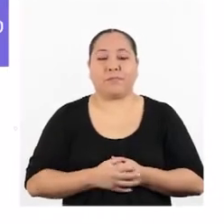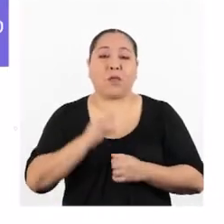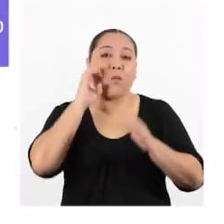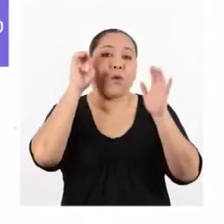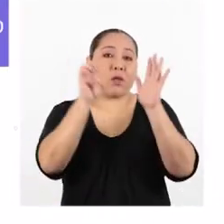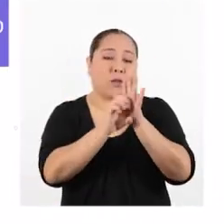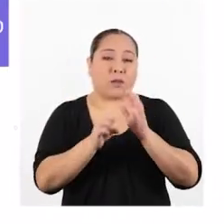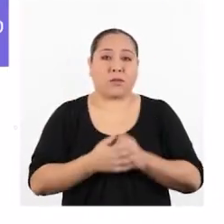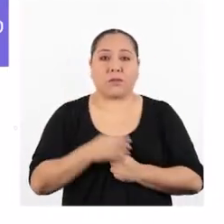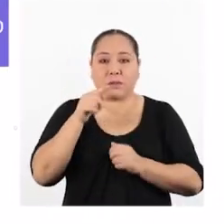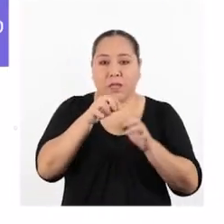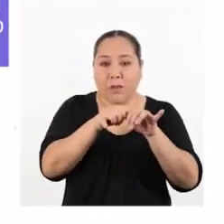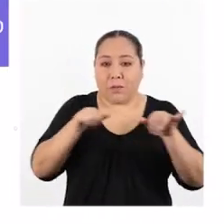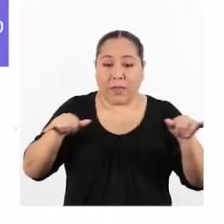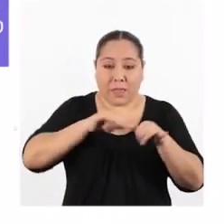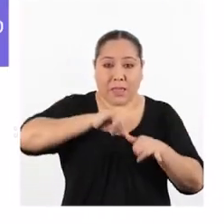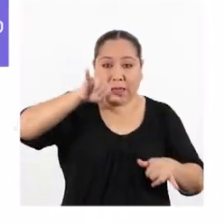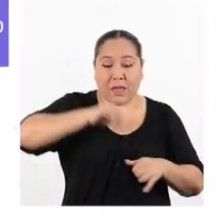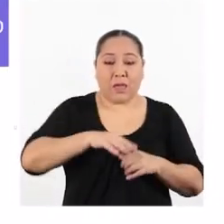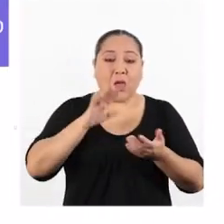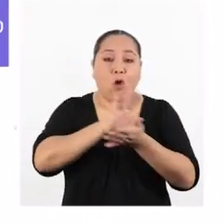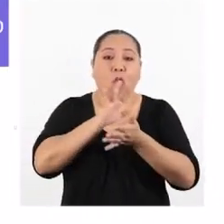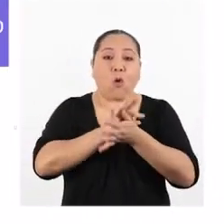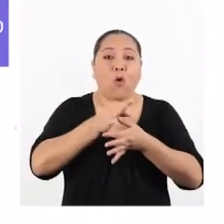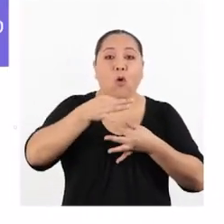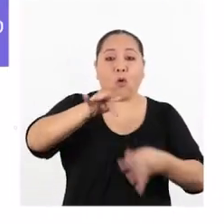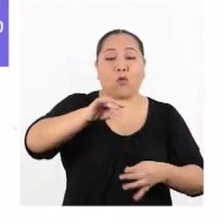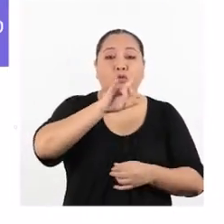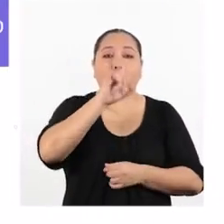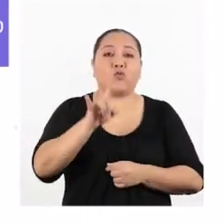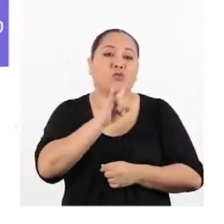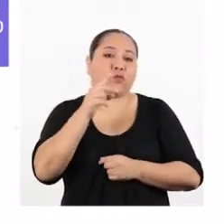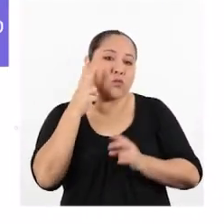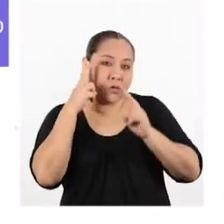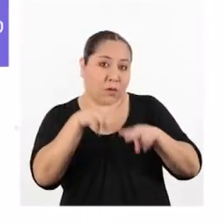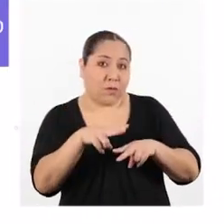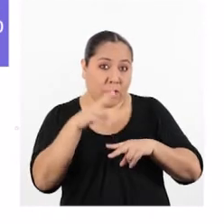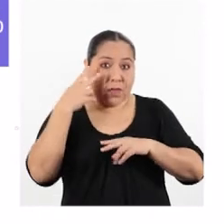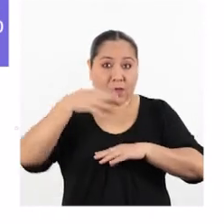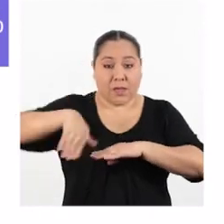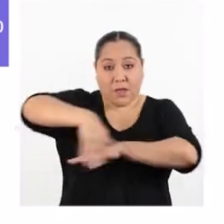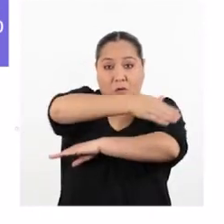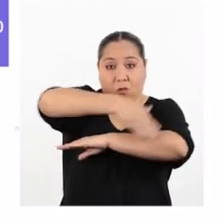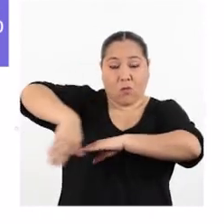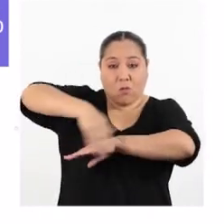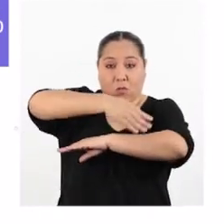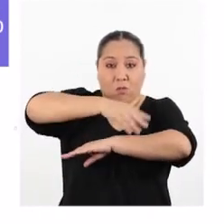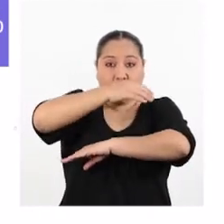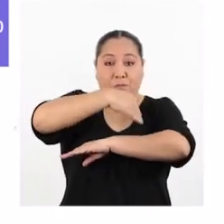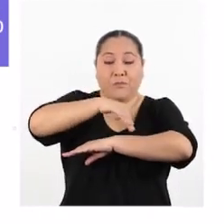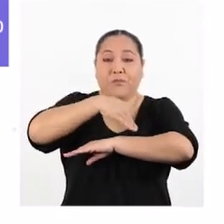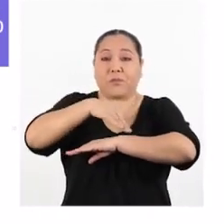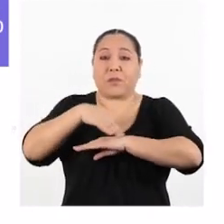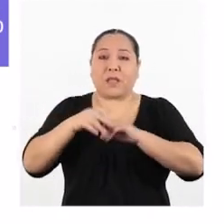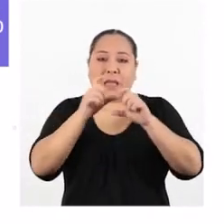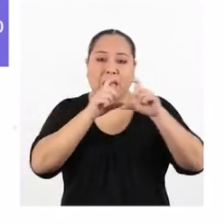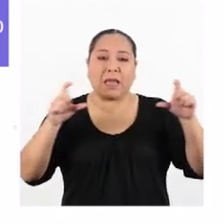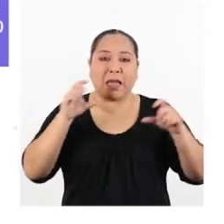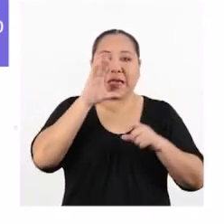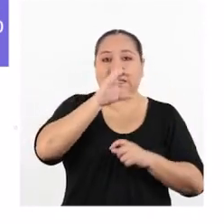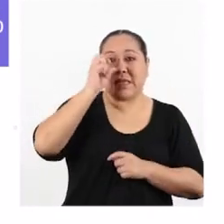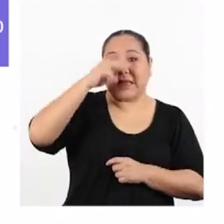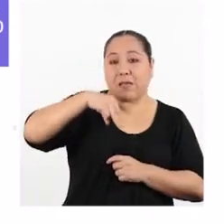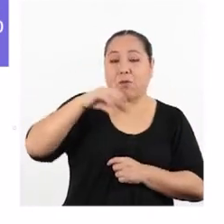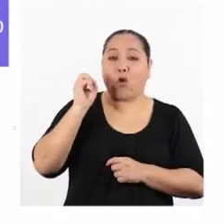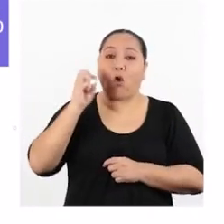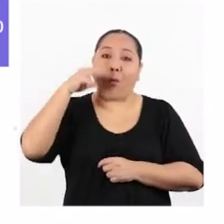ejemplo, si se mide la longitud de una hoja y se usa, como se ve en la figura, una regla que mide en centímetros y milímetros,